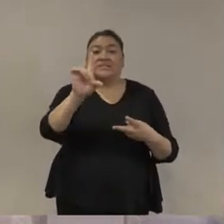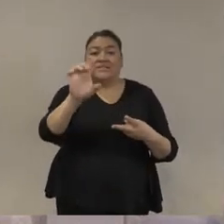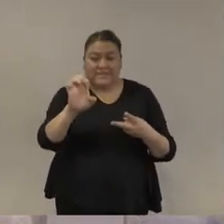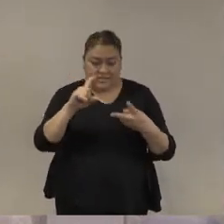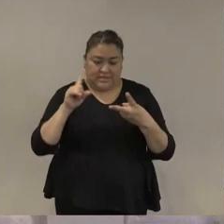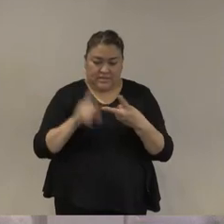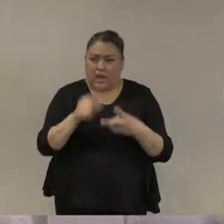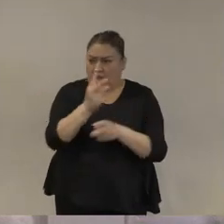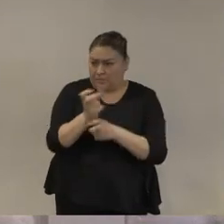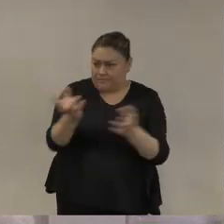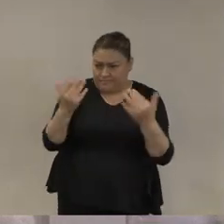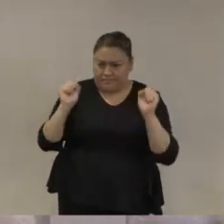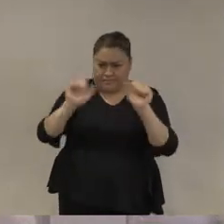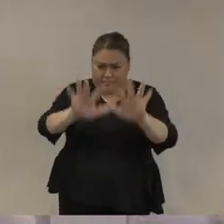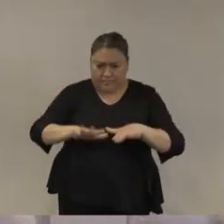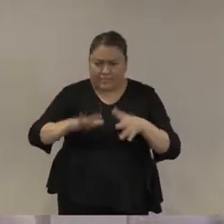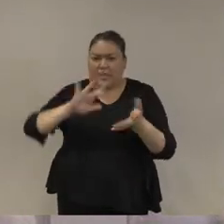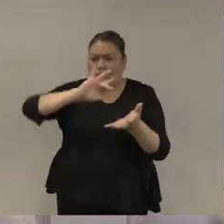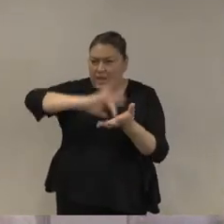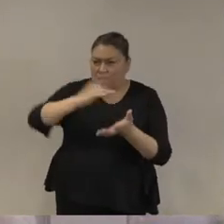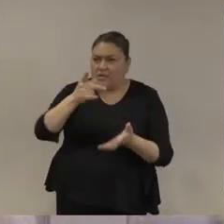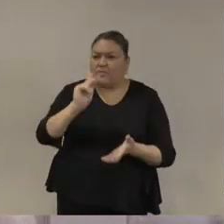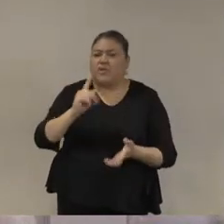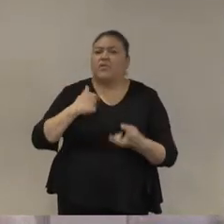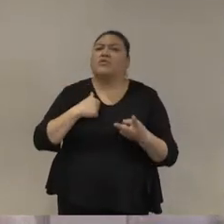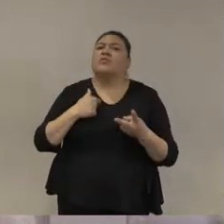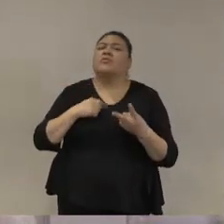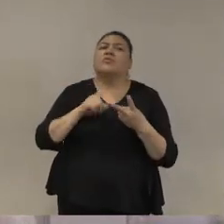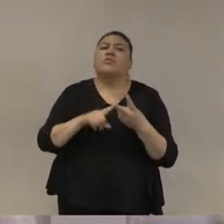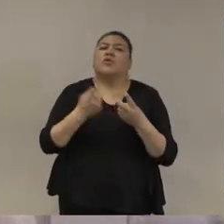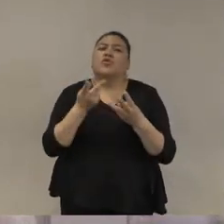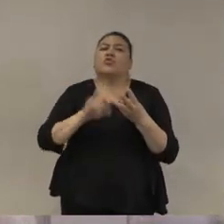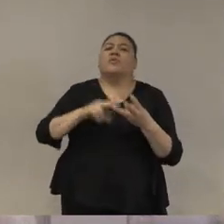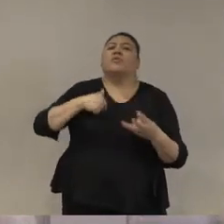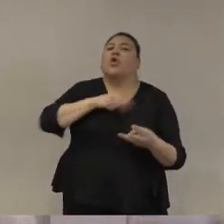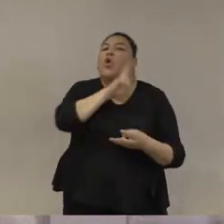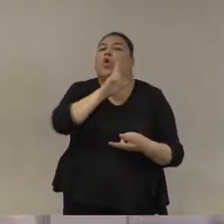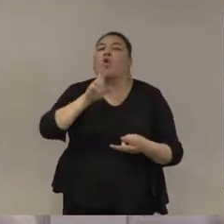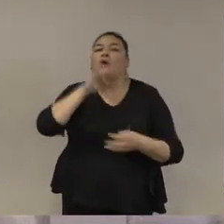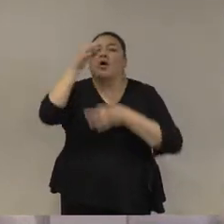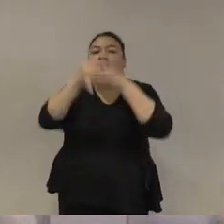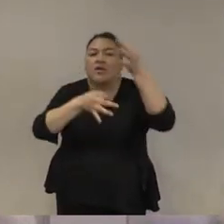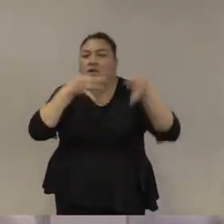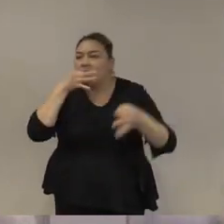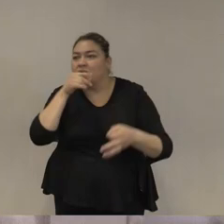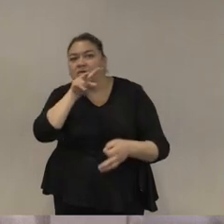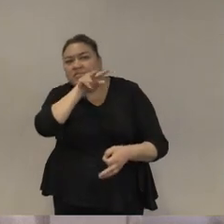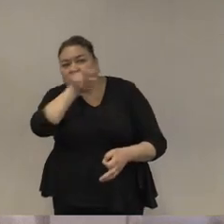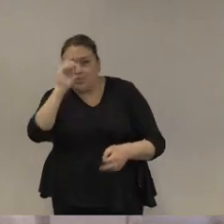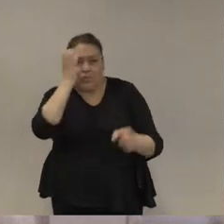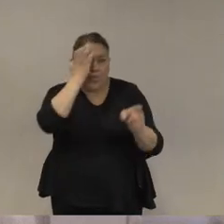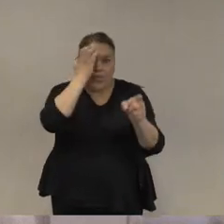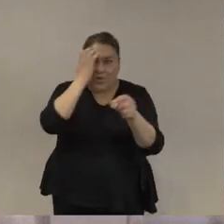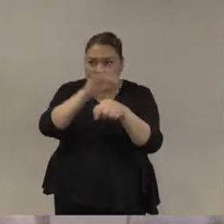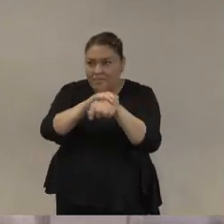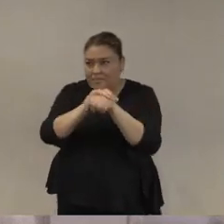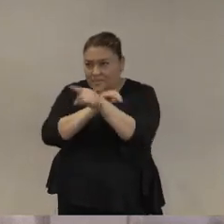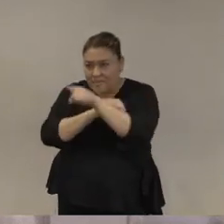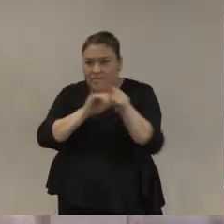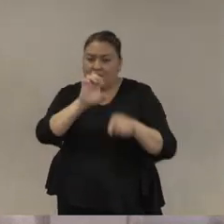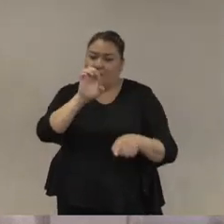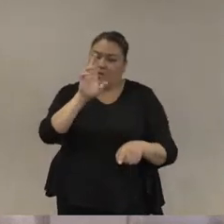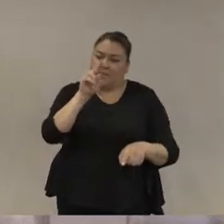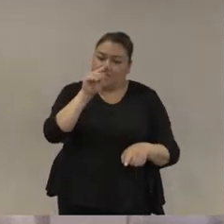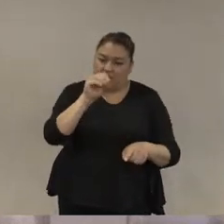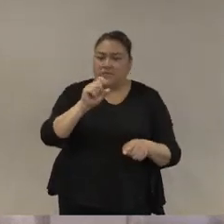gusto que así sea pero también estoy en la parte en la parte mediática y aquí veo a varios amigos evidentemente Ernesto pero también a